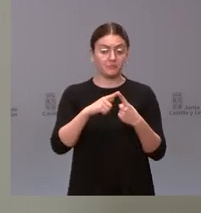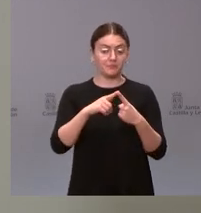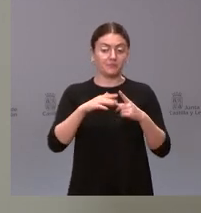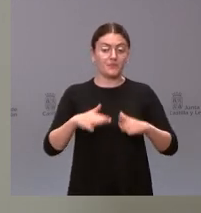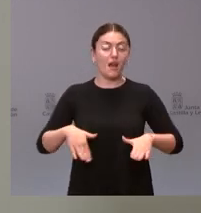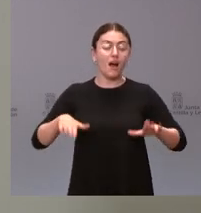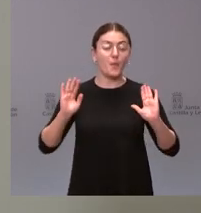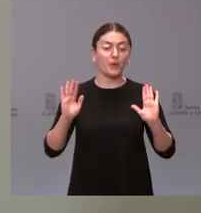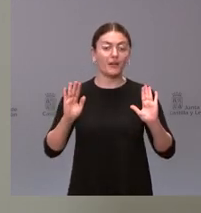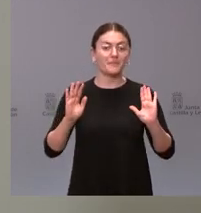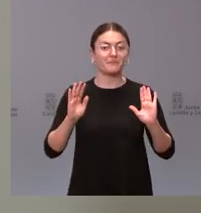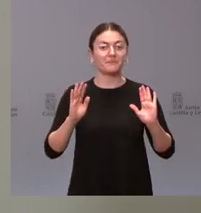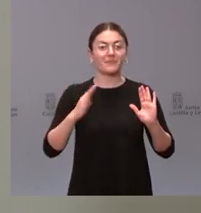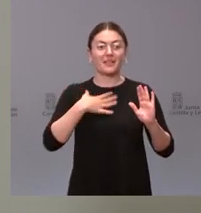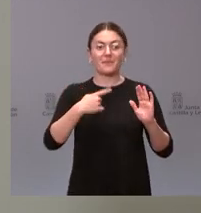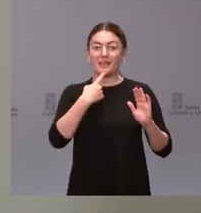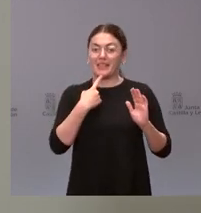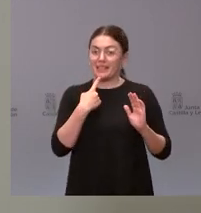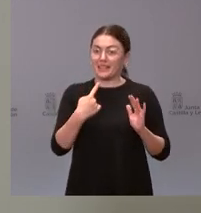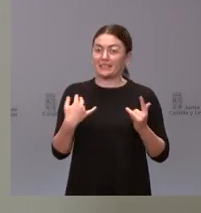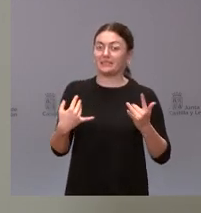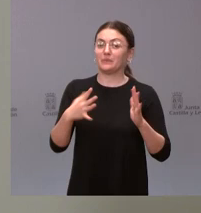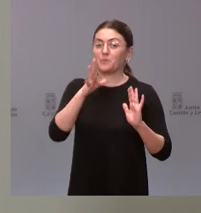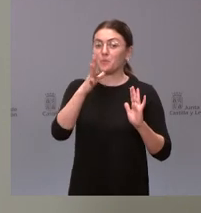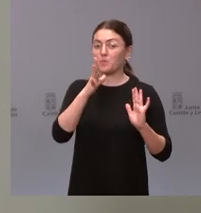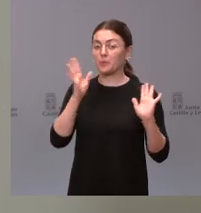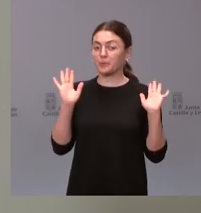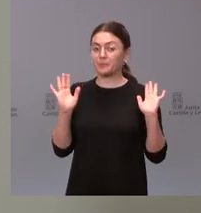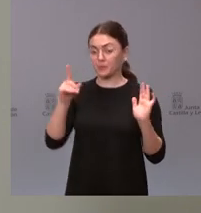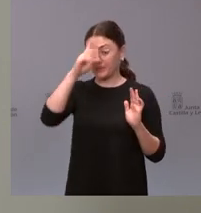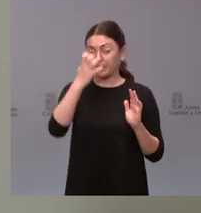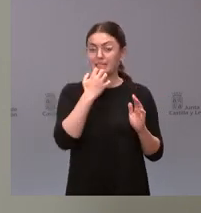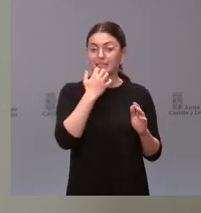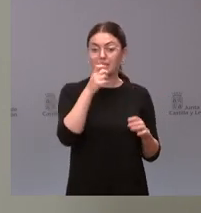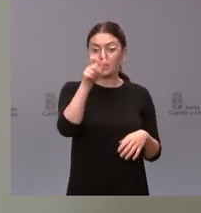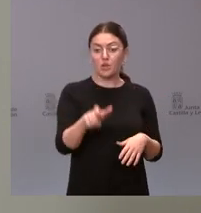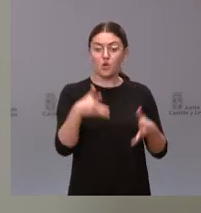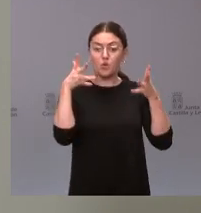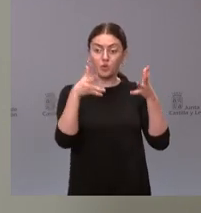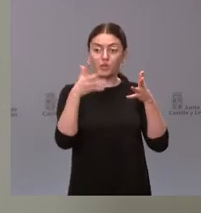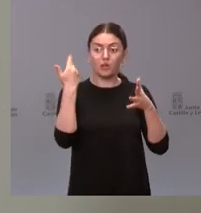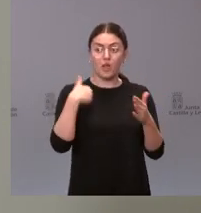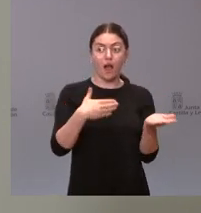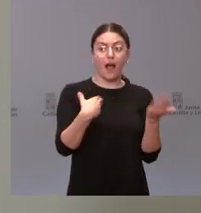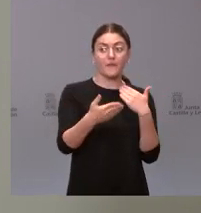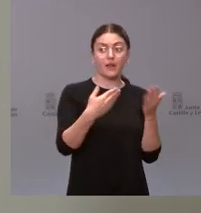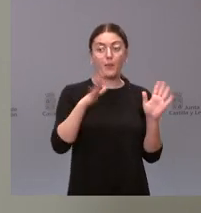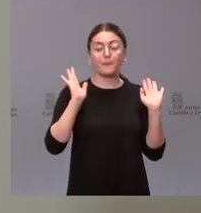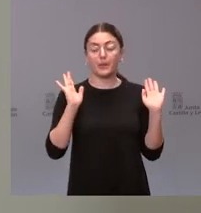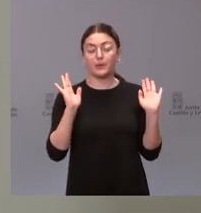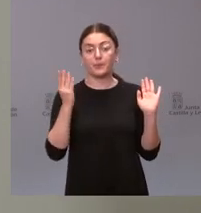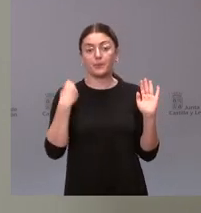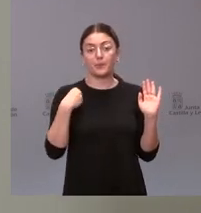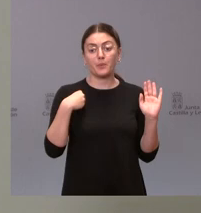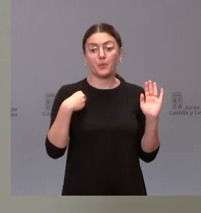en esto me pueda precipitar en la información porque no sé si el consejero ha hablado con él pero lo que él